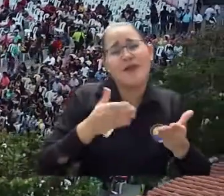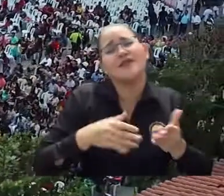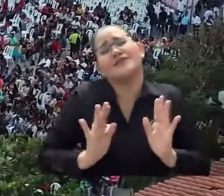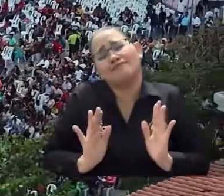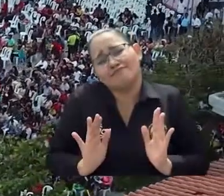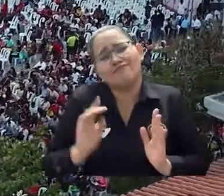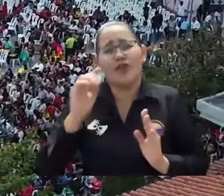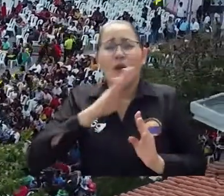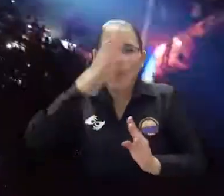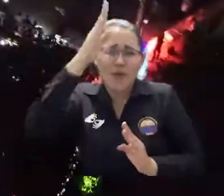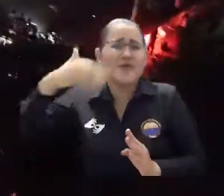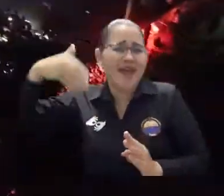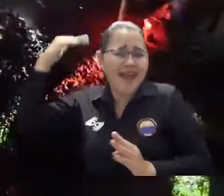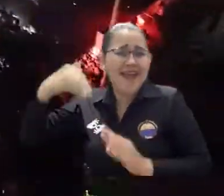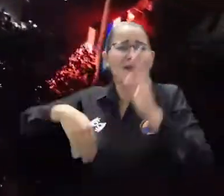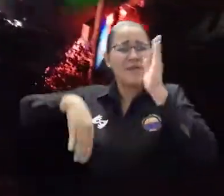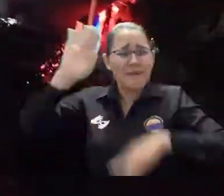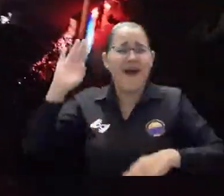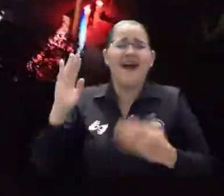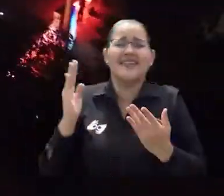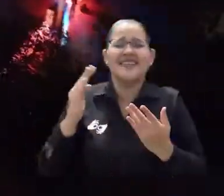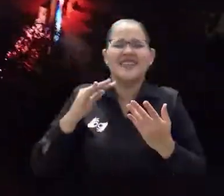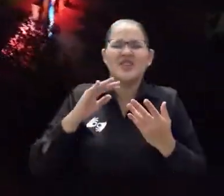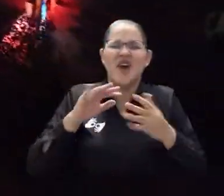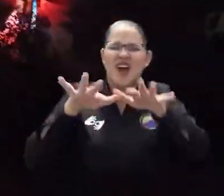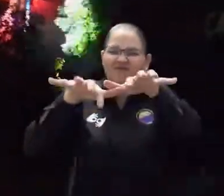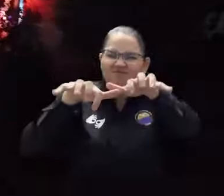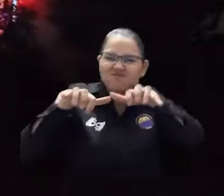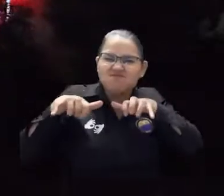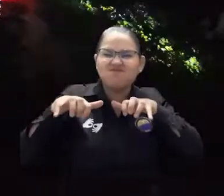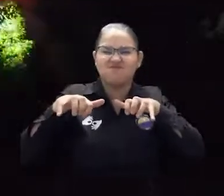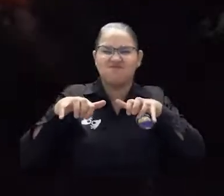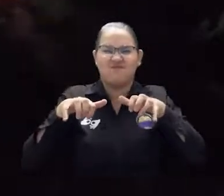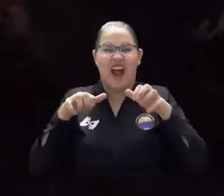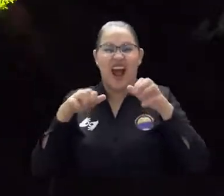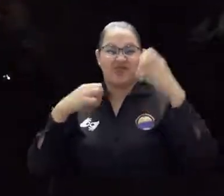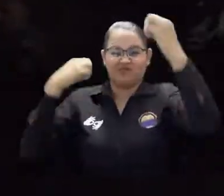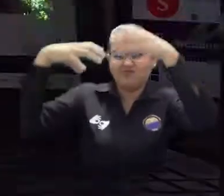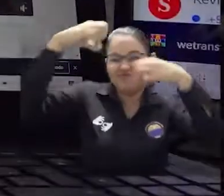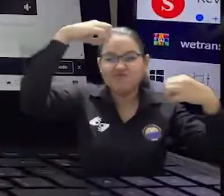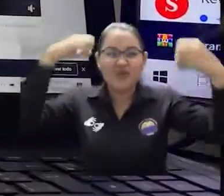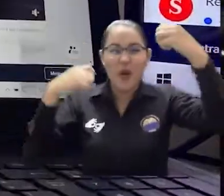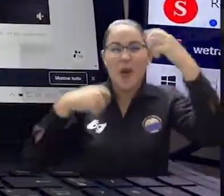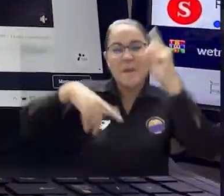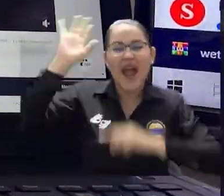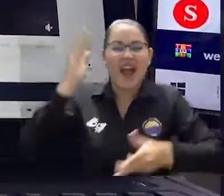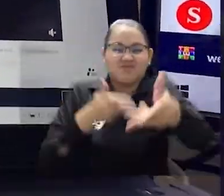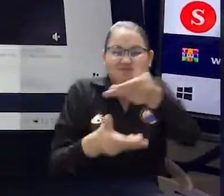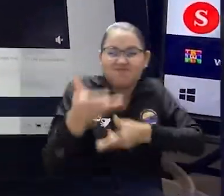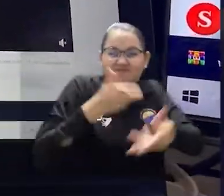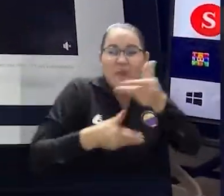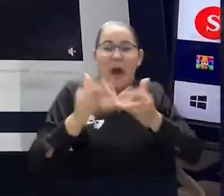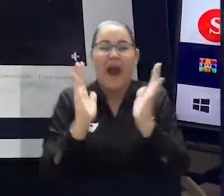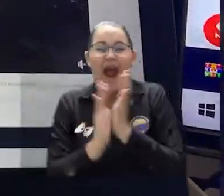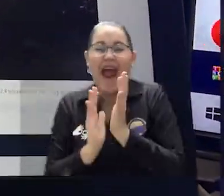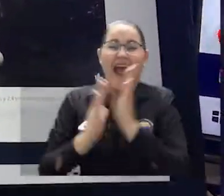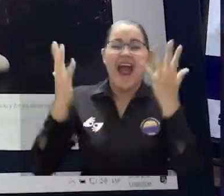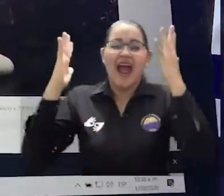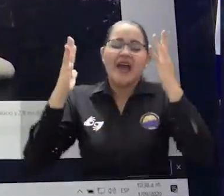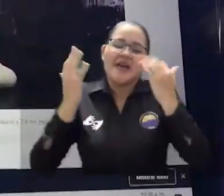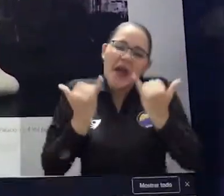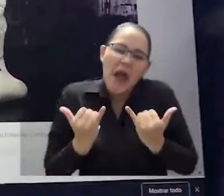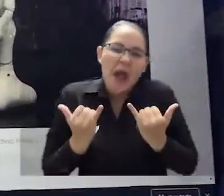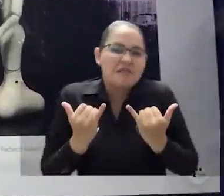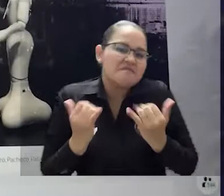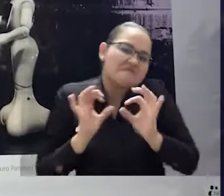no pudo colmar la plazoleta Los Almendros con globos, luces y aplausos, como ha sido costumbre, pero sí se tomó las